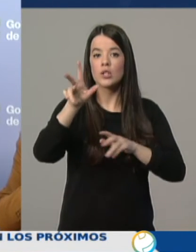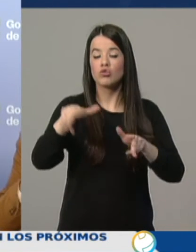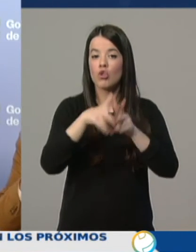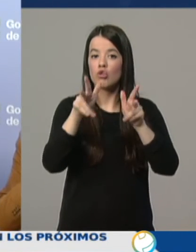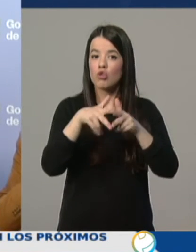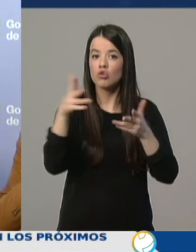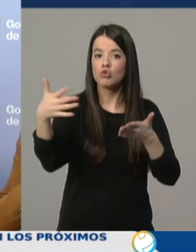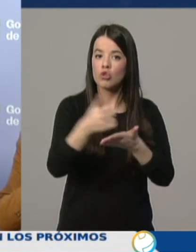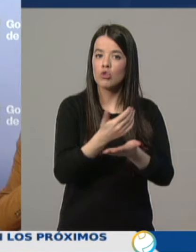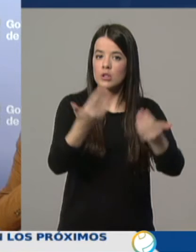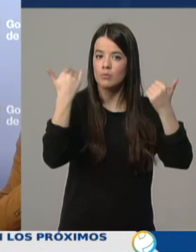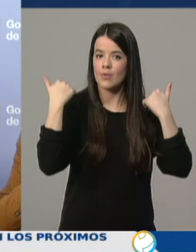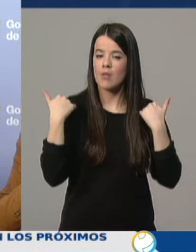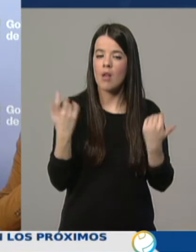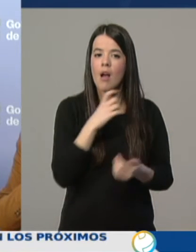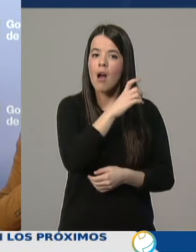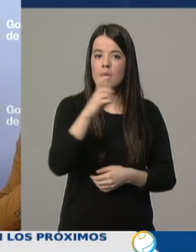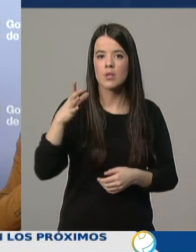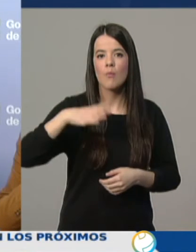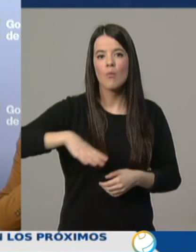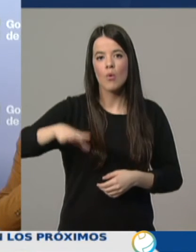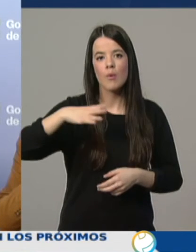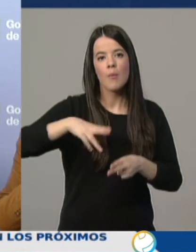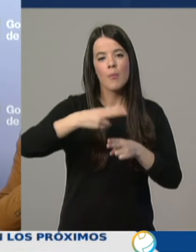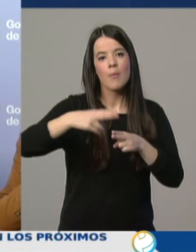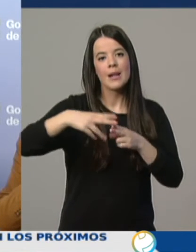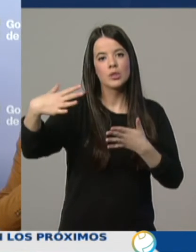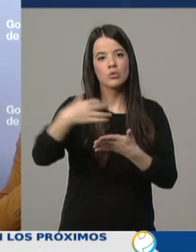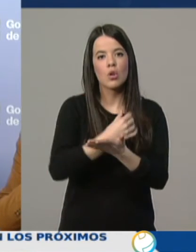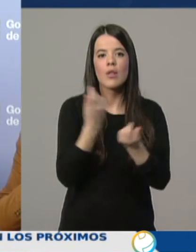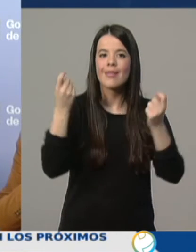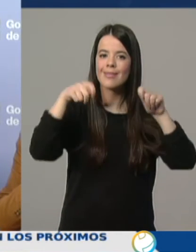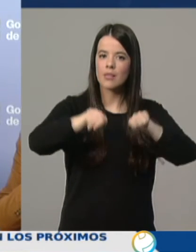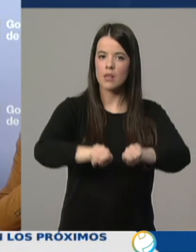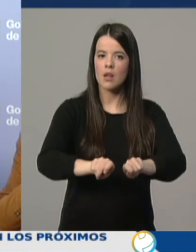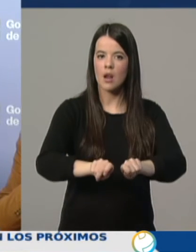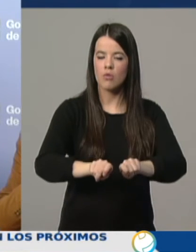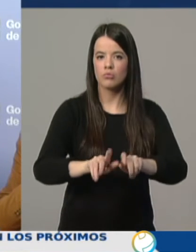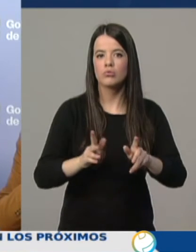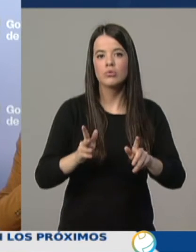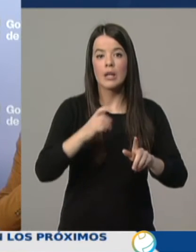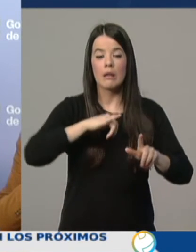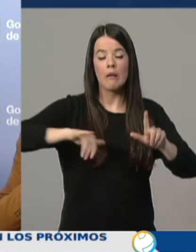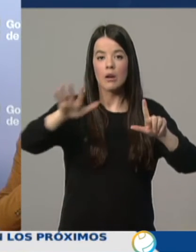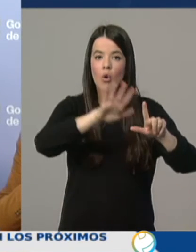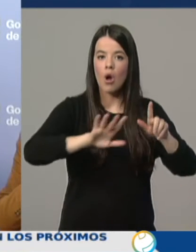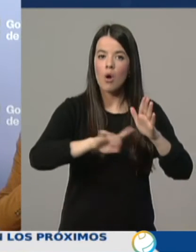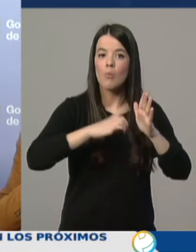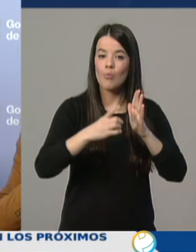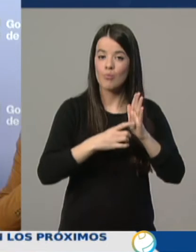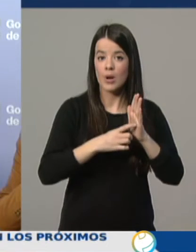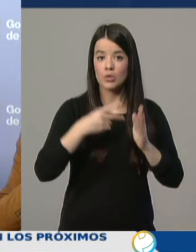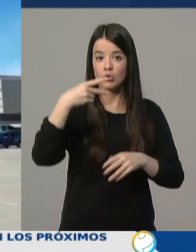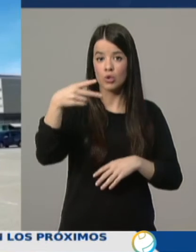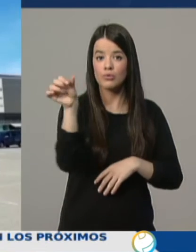un llamamiento al cierre de todos los establecimientos hosteleros de la comunidad autónoma durante los dos próximos